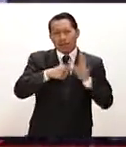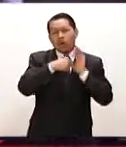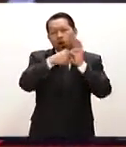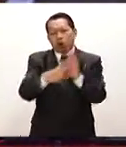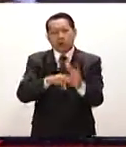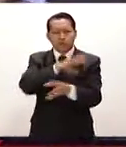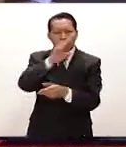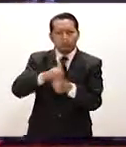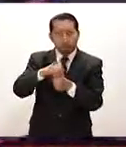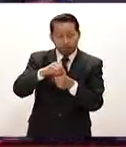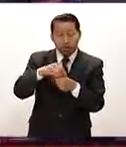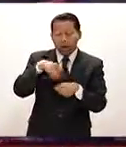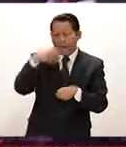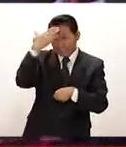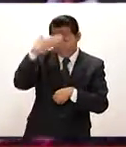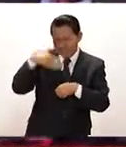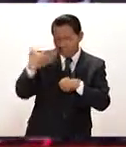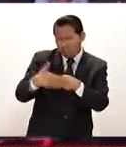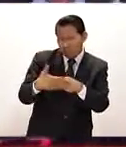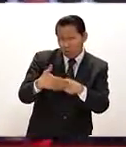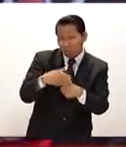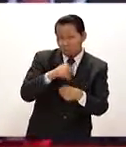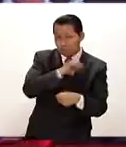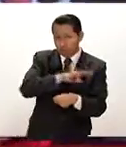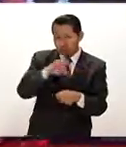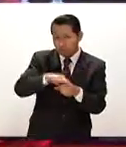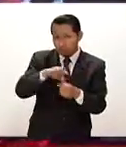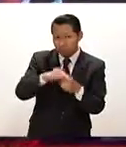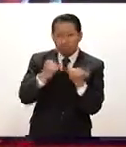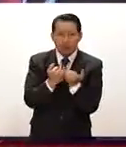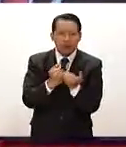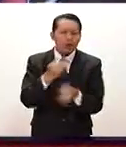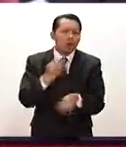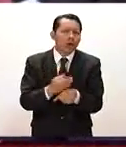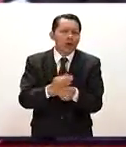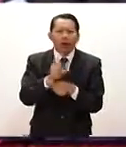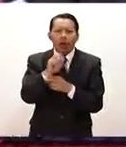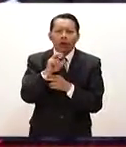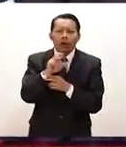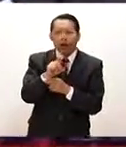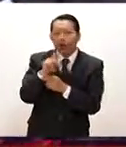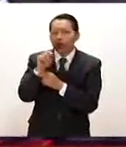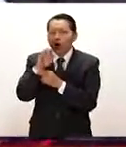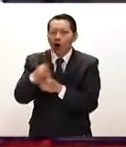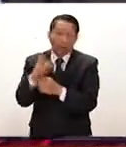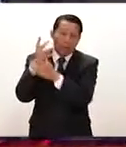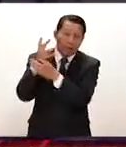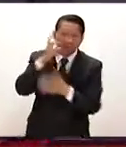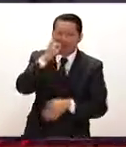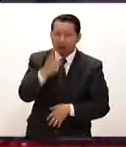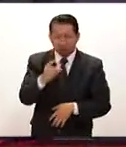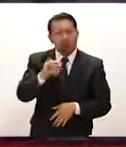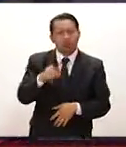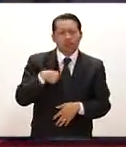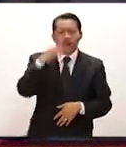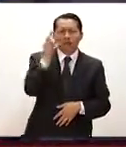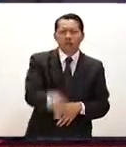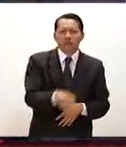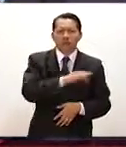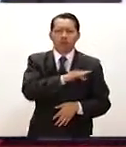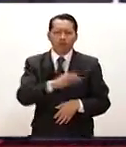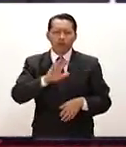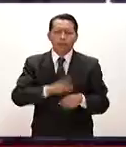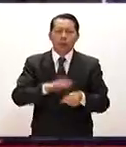antes de los comicios. Lo que ha provocado este incidente, por lo pronto, es que el señor Donald Trump ha dicho que él está dispuesto a dar a conocer más